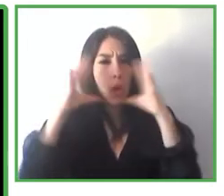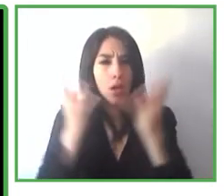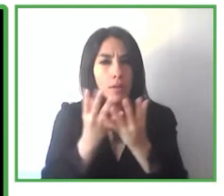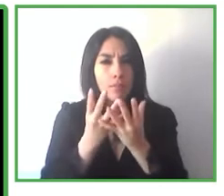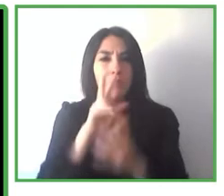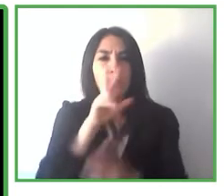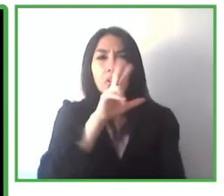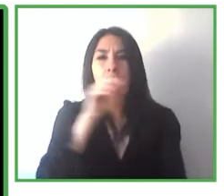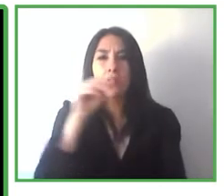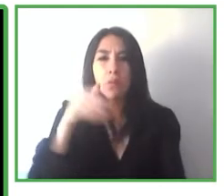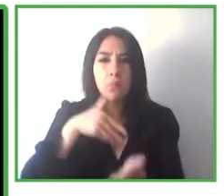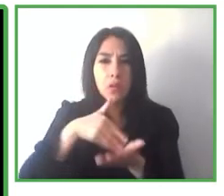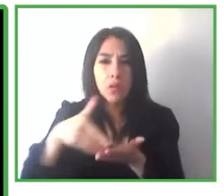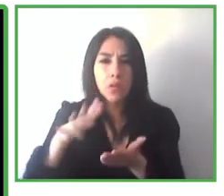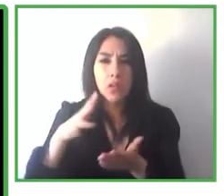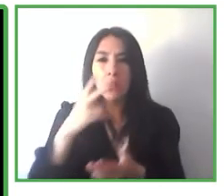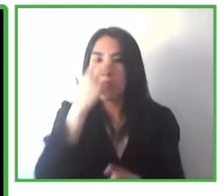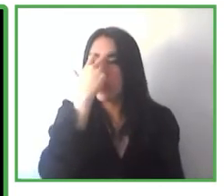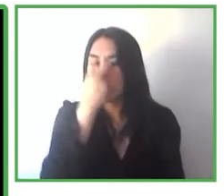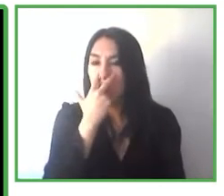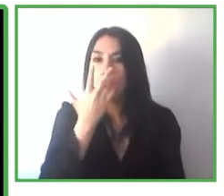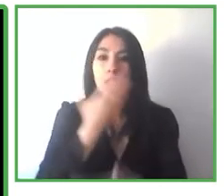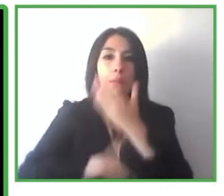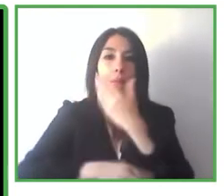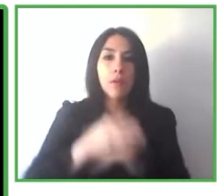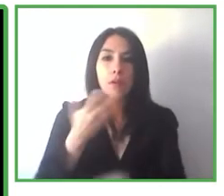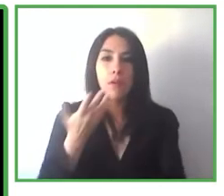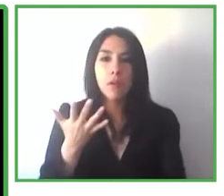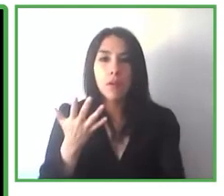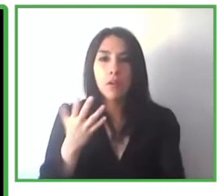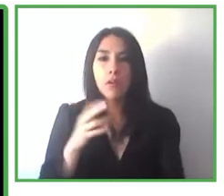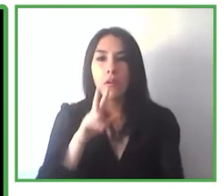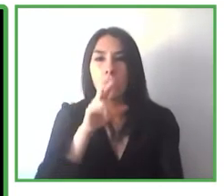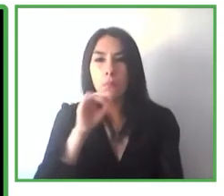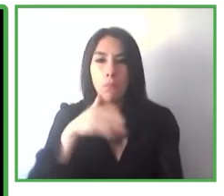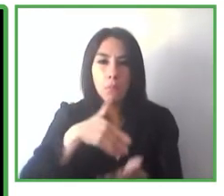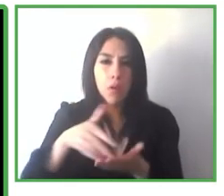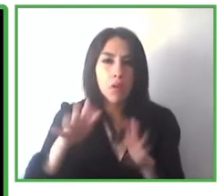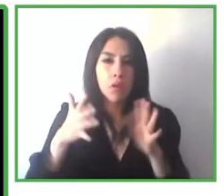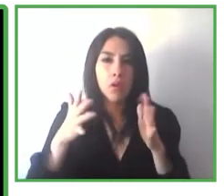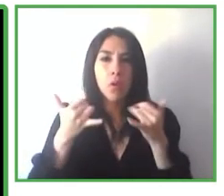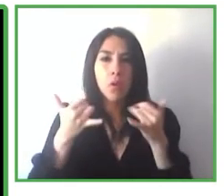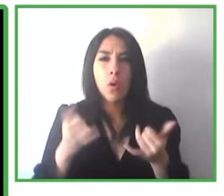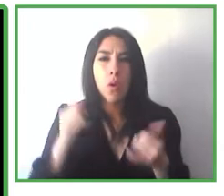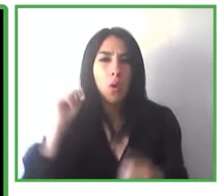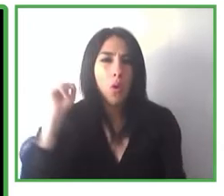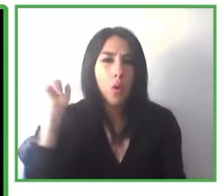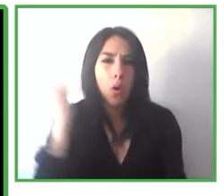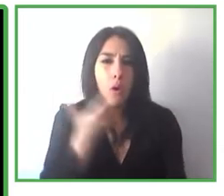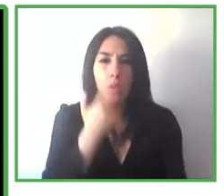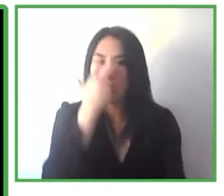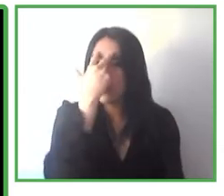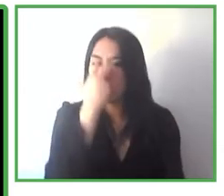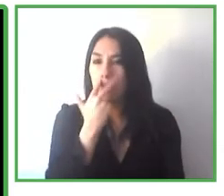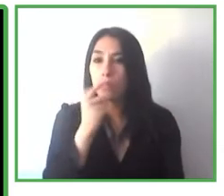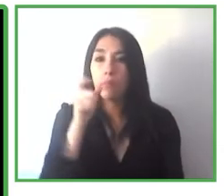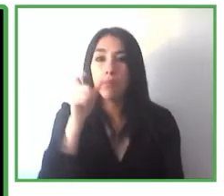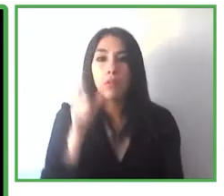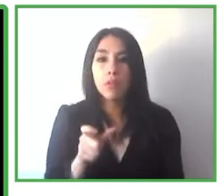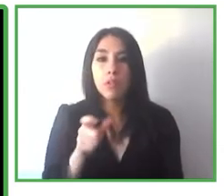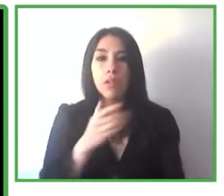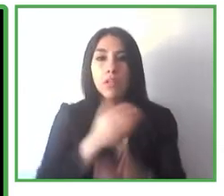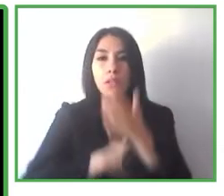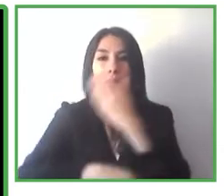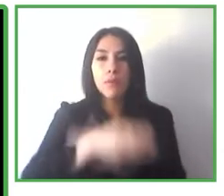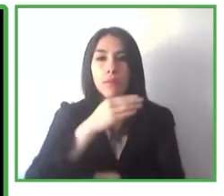de 40 millones de estas son totalmente ciegas las personas con discapacidad visual no son completamente independientes en los espacios que no